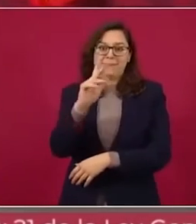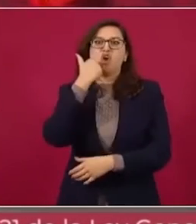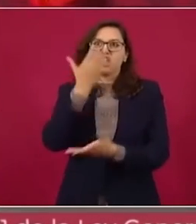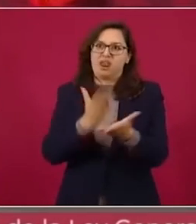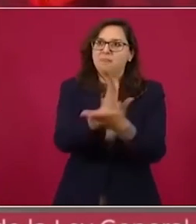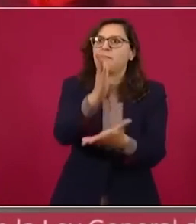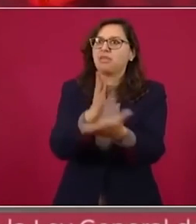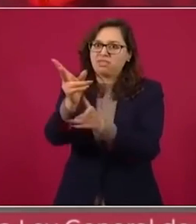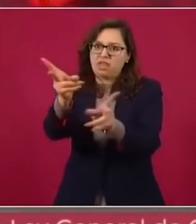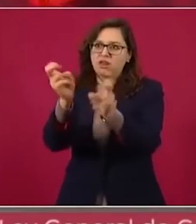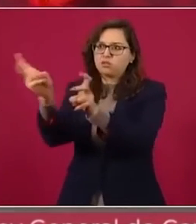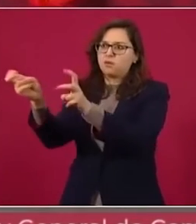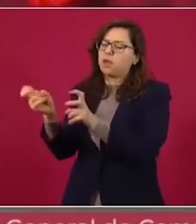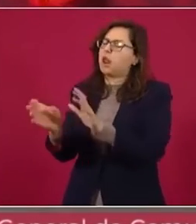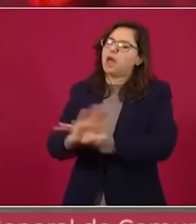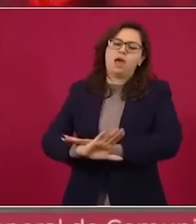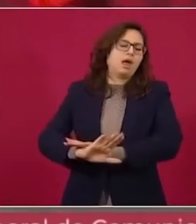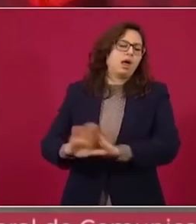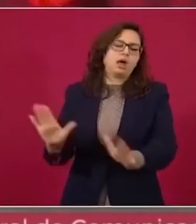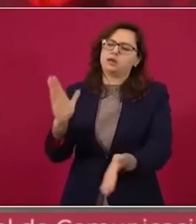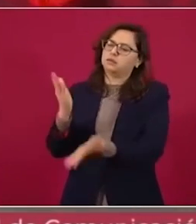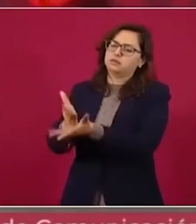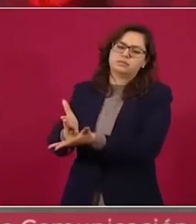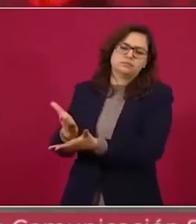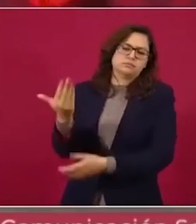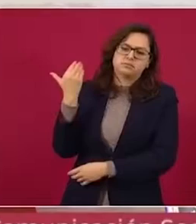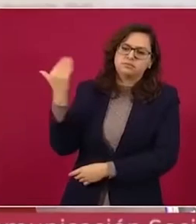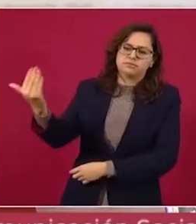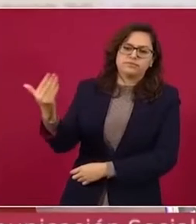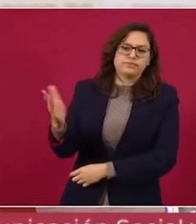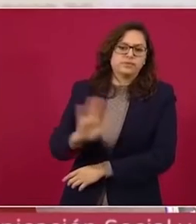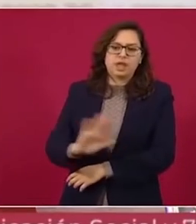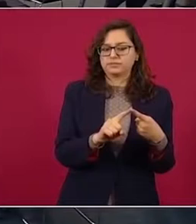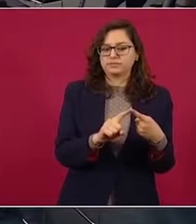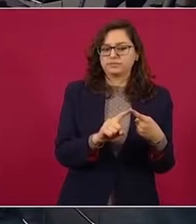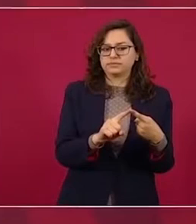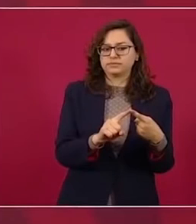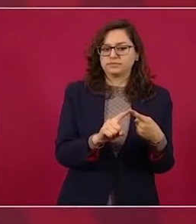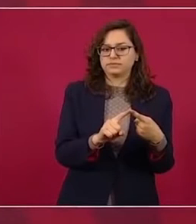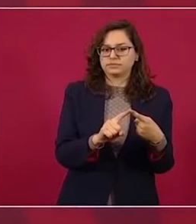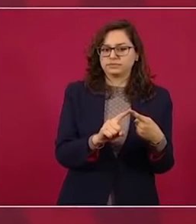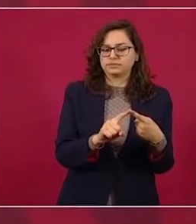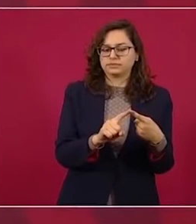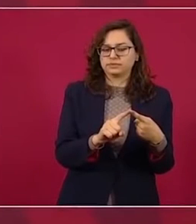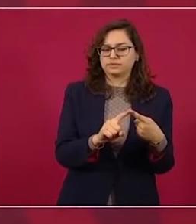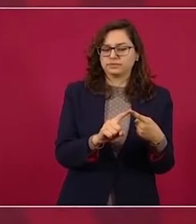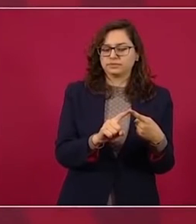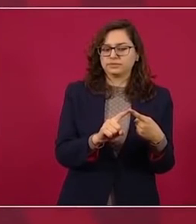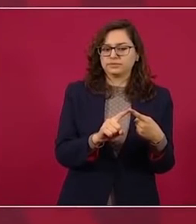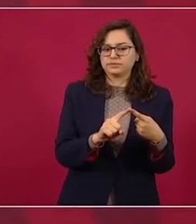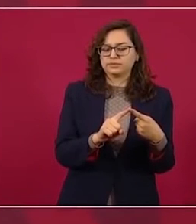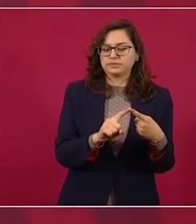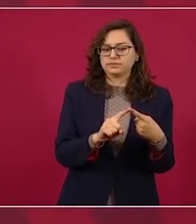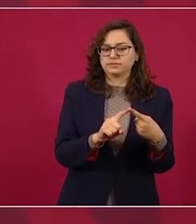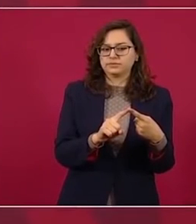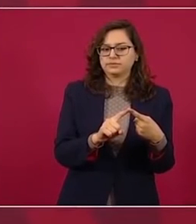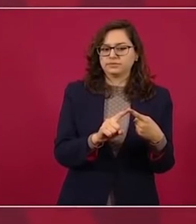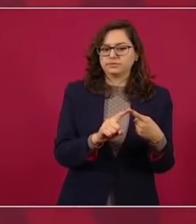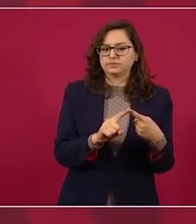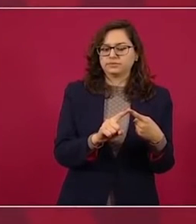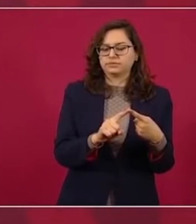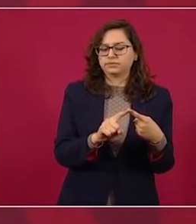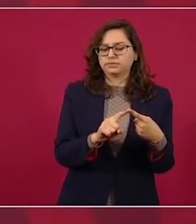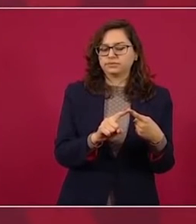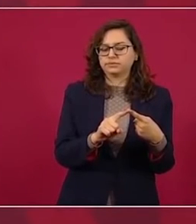Entonces, vamos a esperar, porque era mucho. En el pasado, López Obrador ha